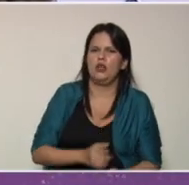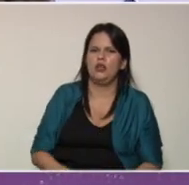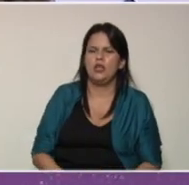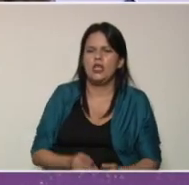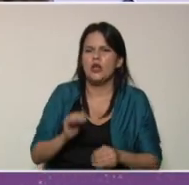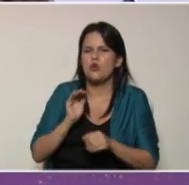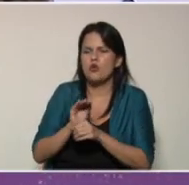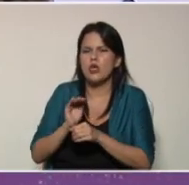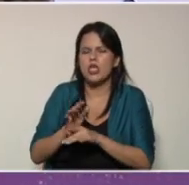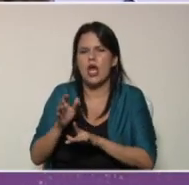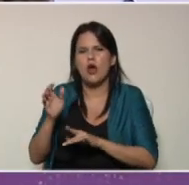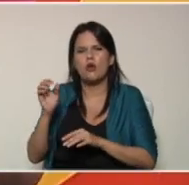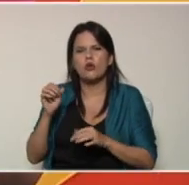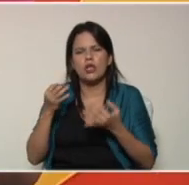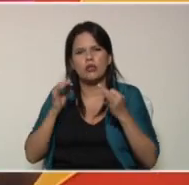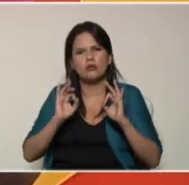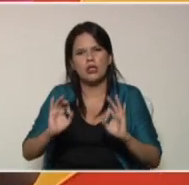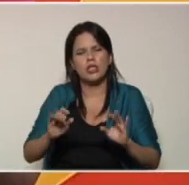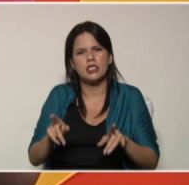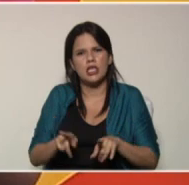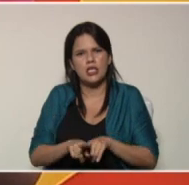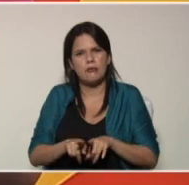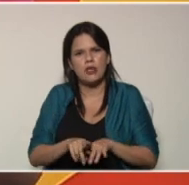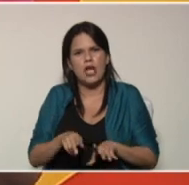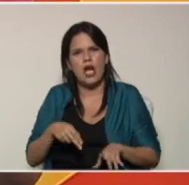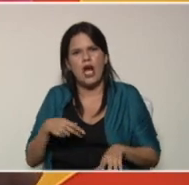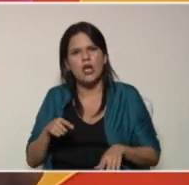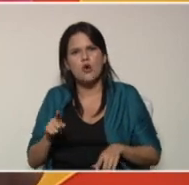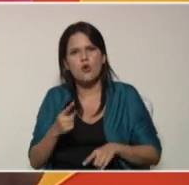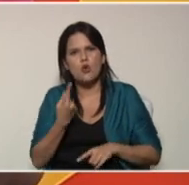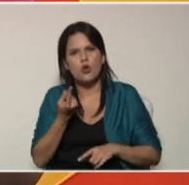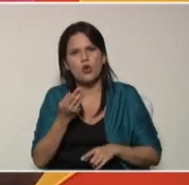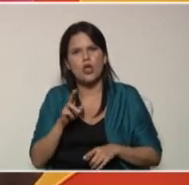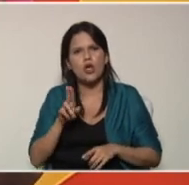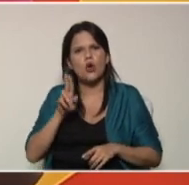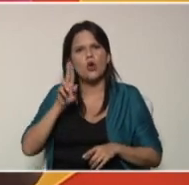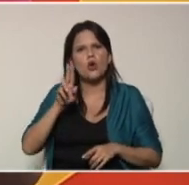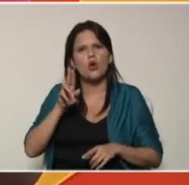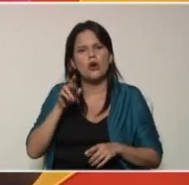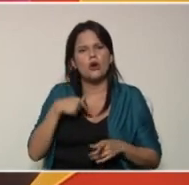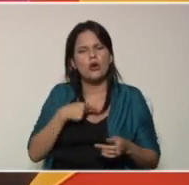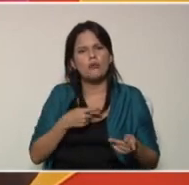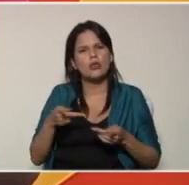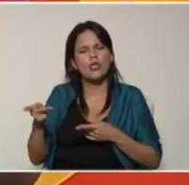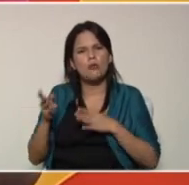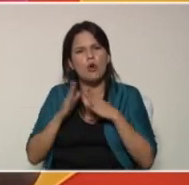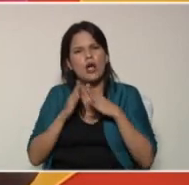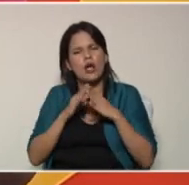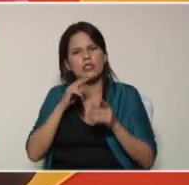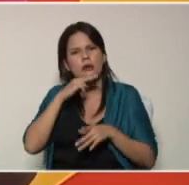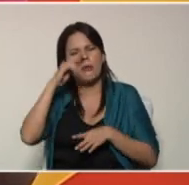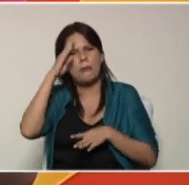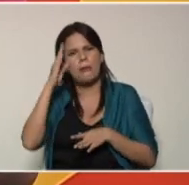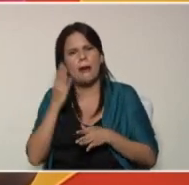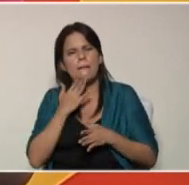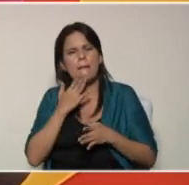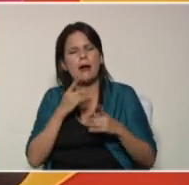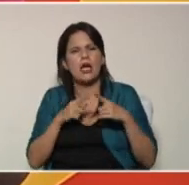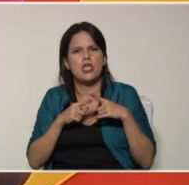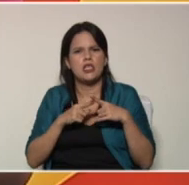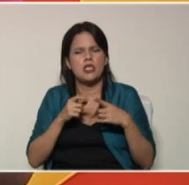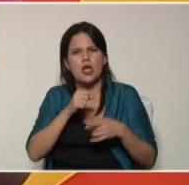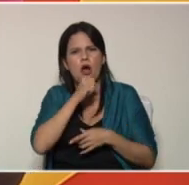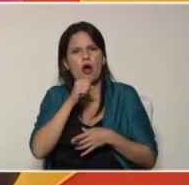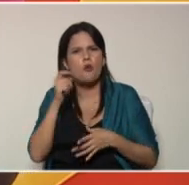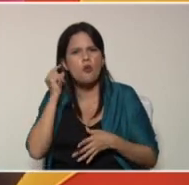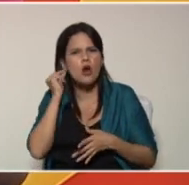también hay un tipo de sustrato conocido como el humus de lombriz por eso los invitamos allá en casa papá, mamá, tío, tía